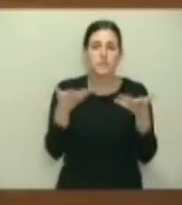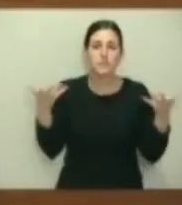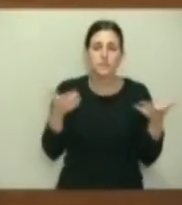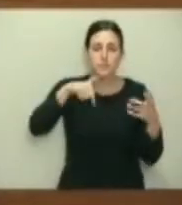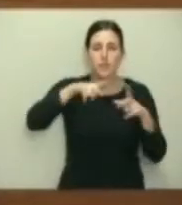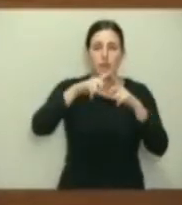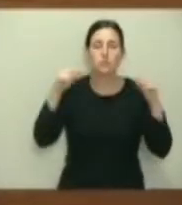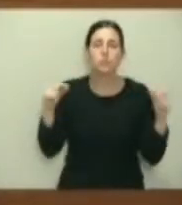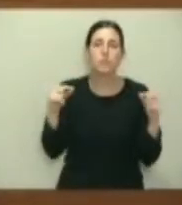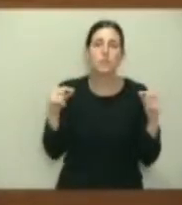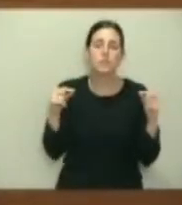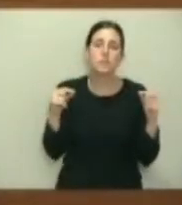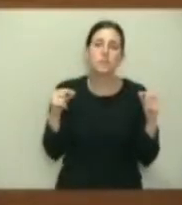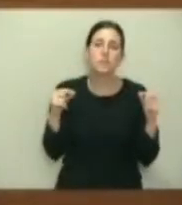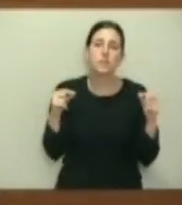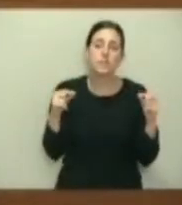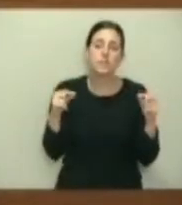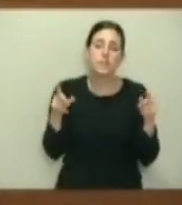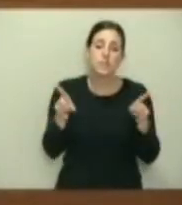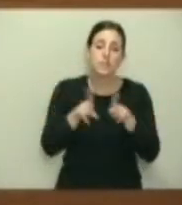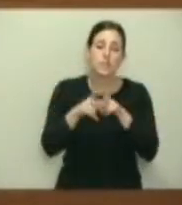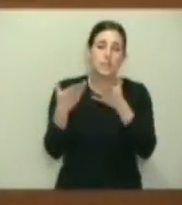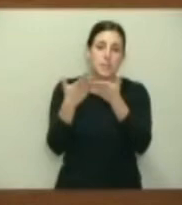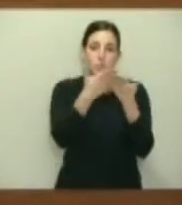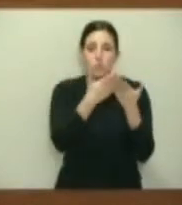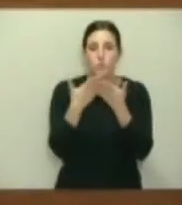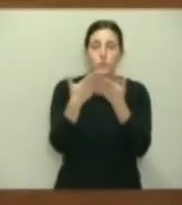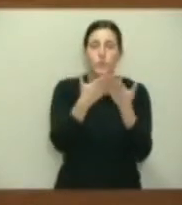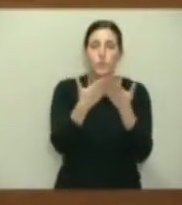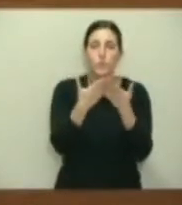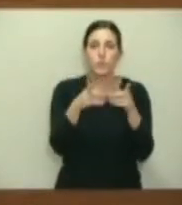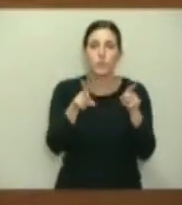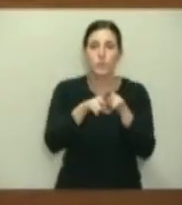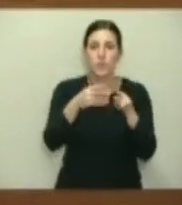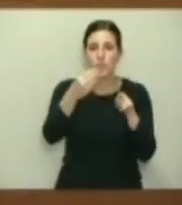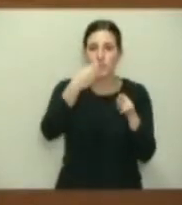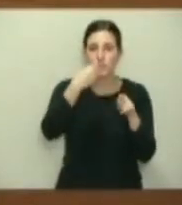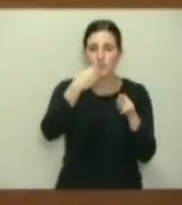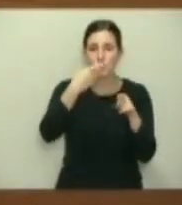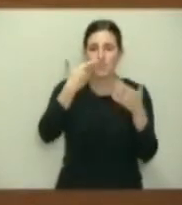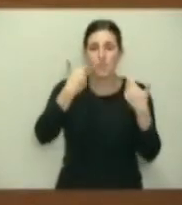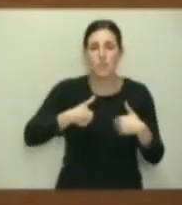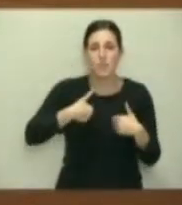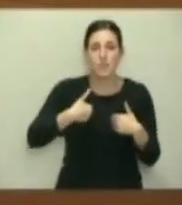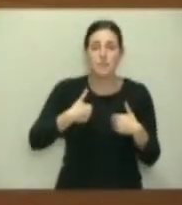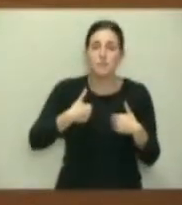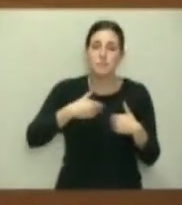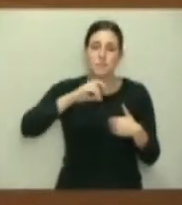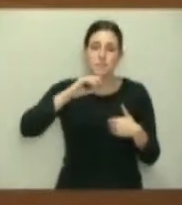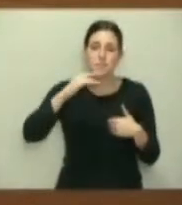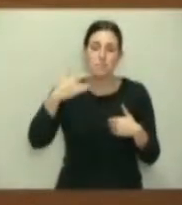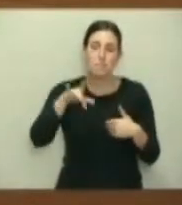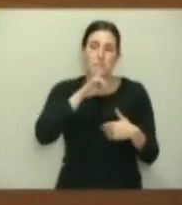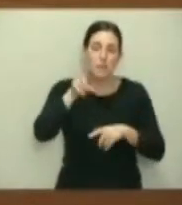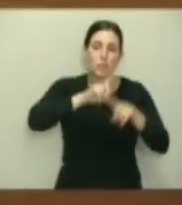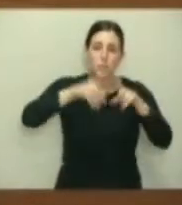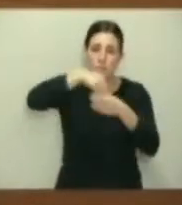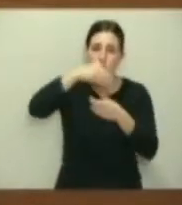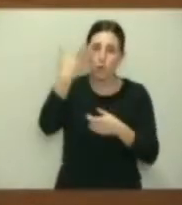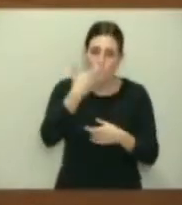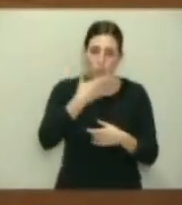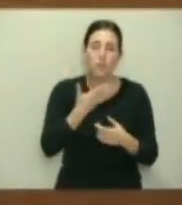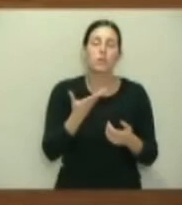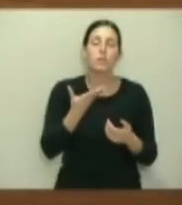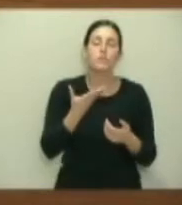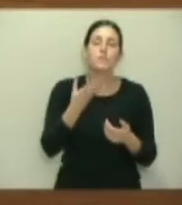Asturias, ha habido unos estudios sobre malnutrición infantil, sobre problemas en los centros escolares, y creemos que esa